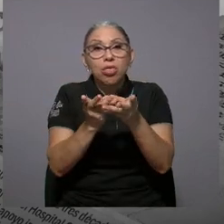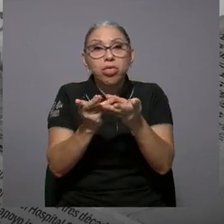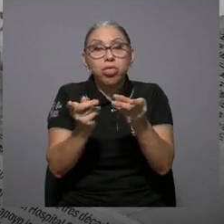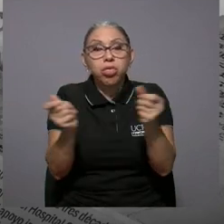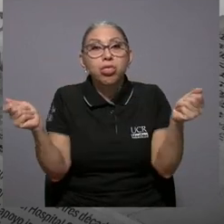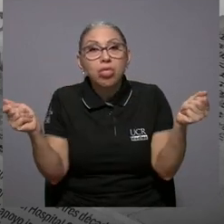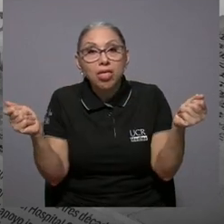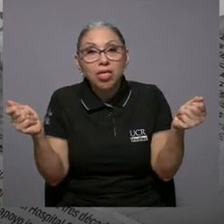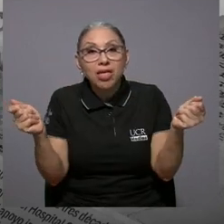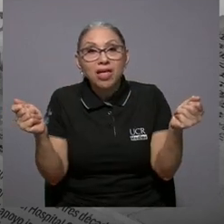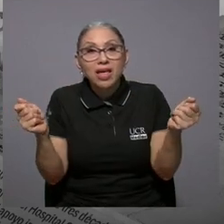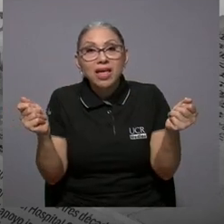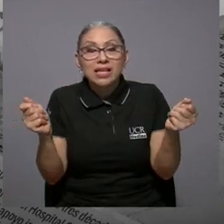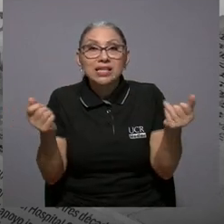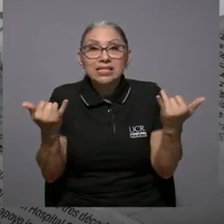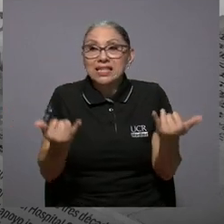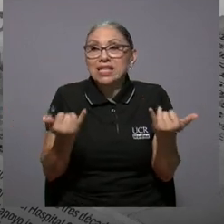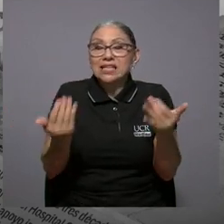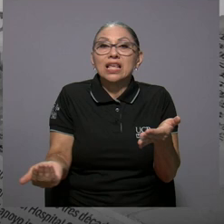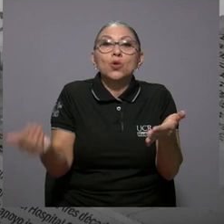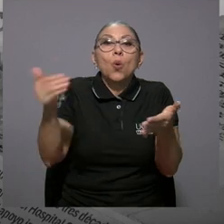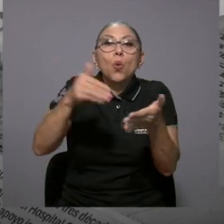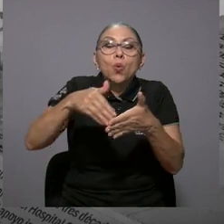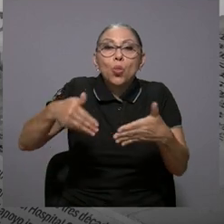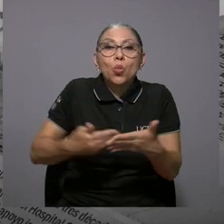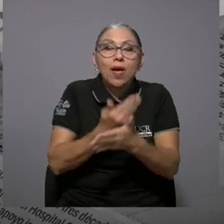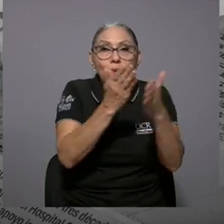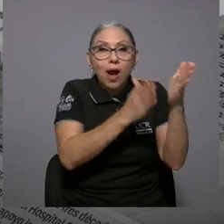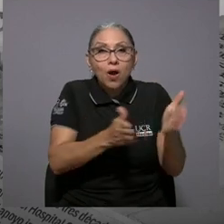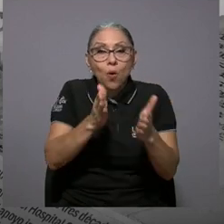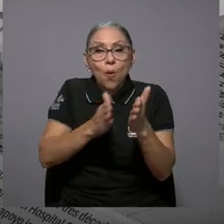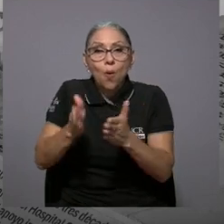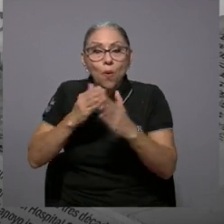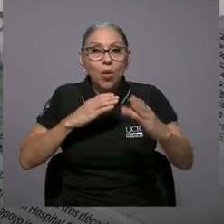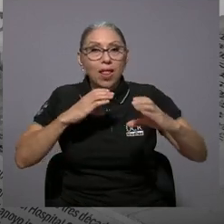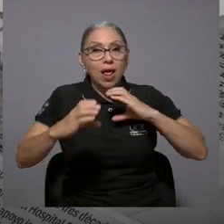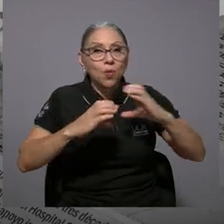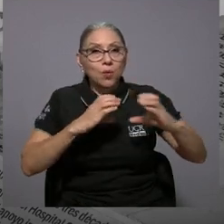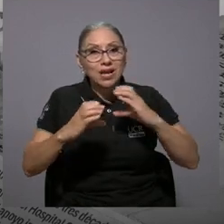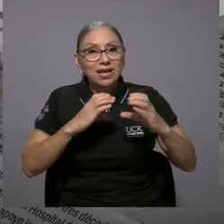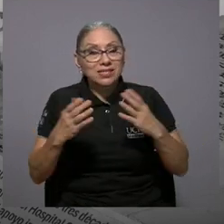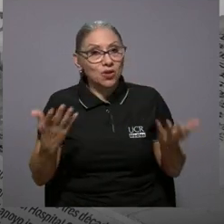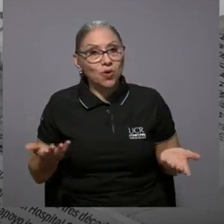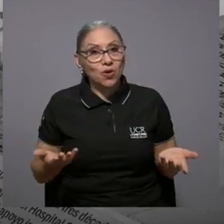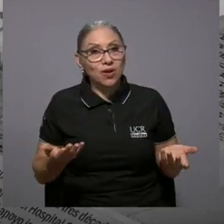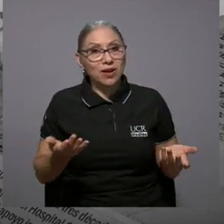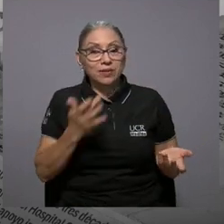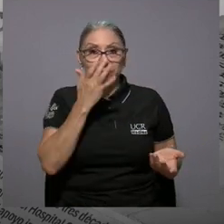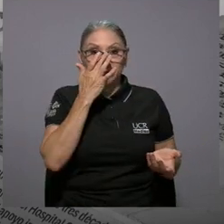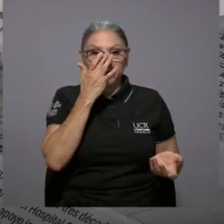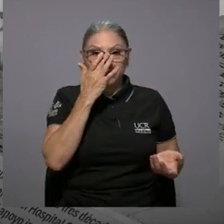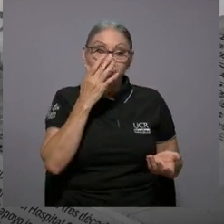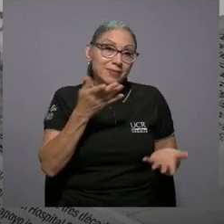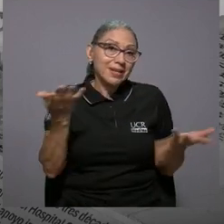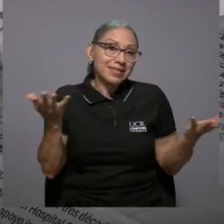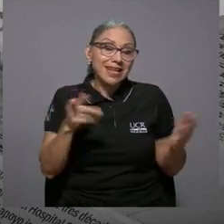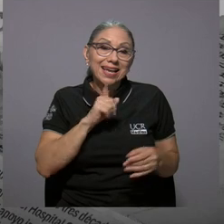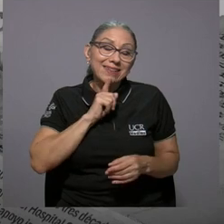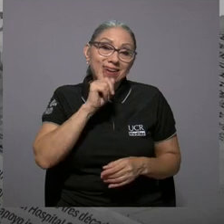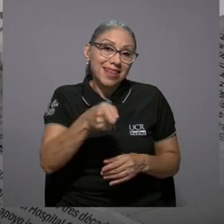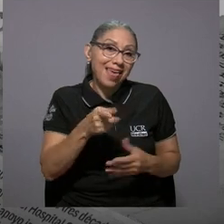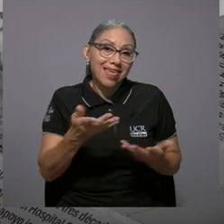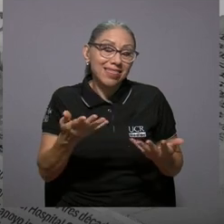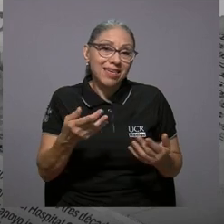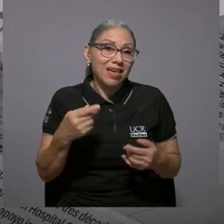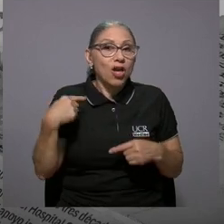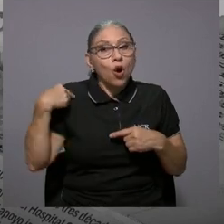desapareciendo se está haciendo un reacomodo en la comunicación ya que en